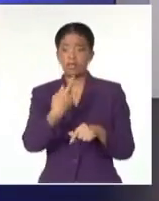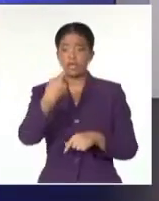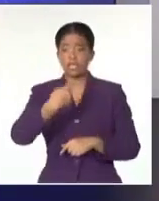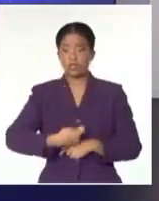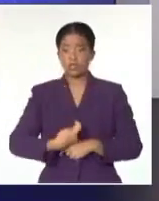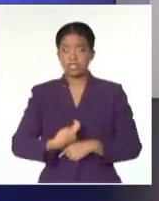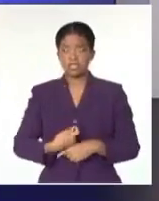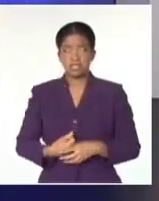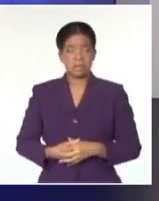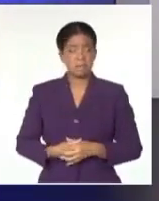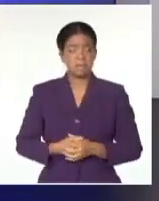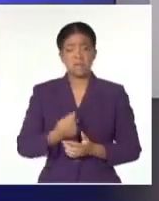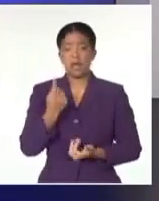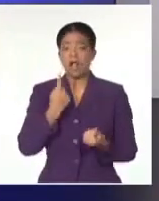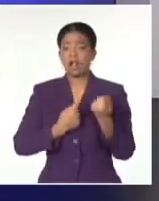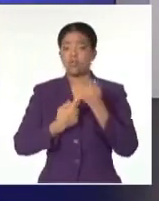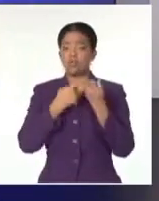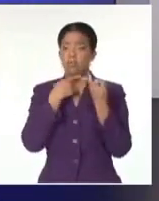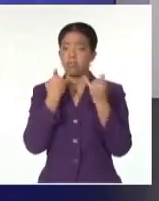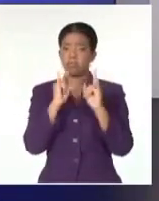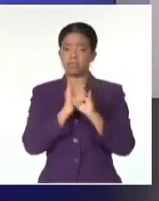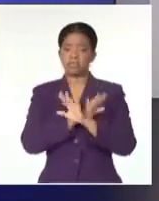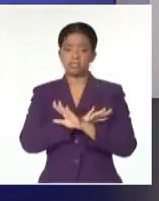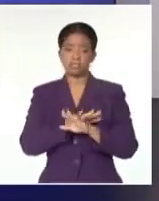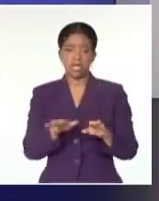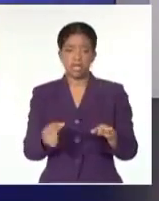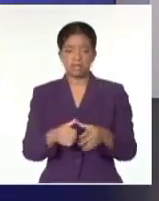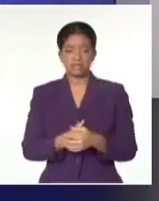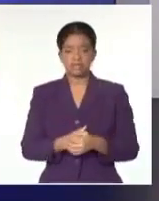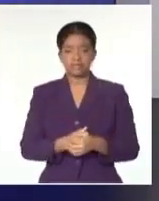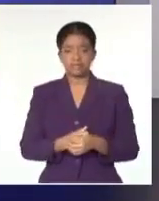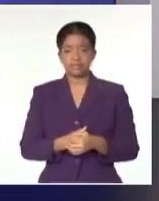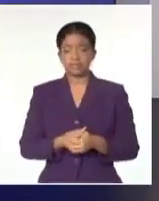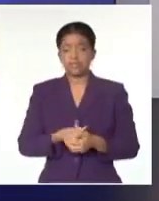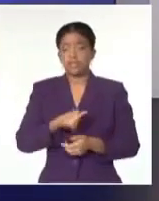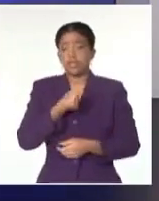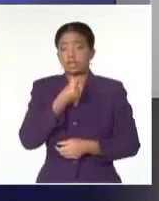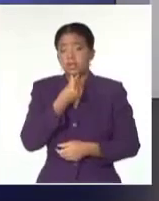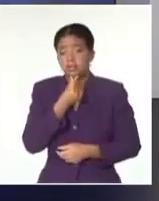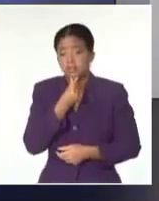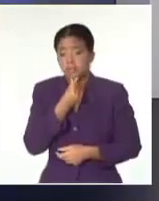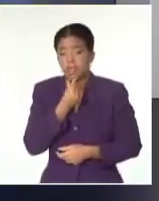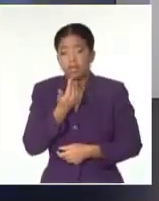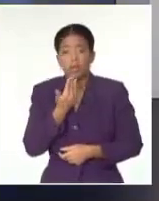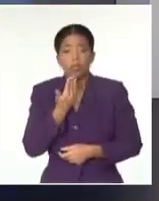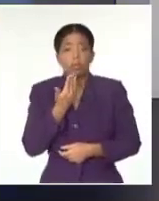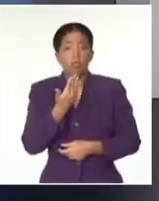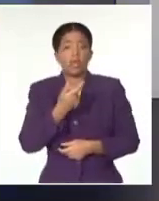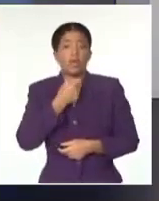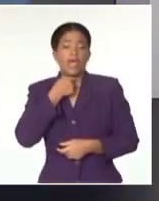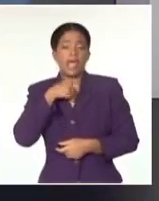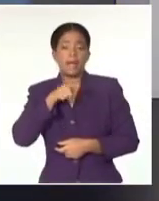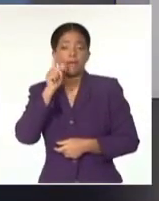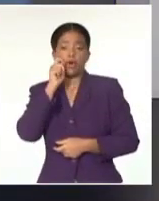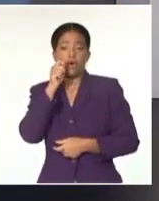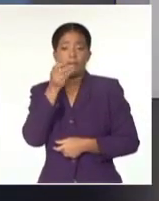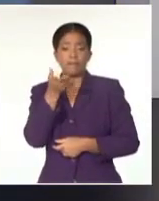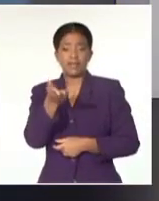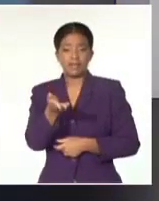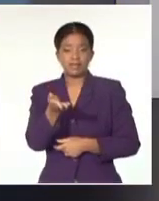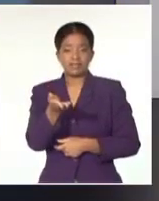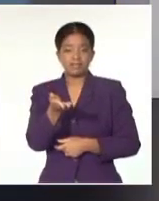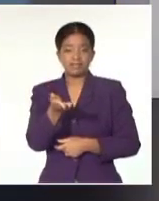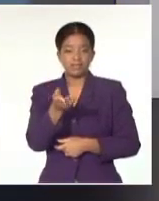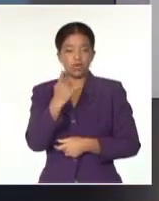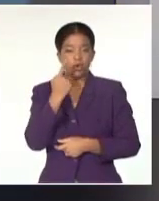Algunos murieron simulando, por cierto, una ancianidad venerable, como es el caso del tristemente célebre,